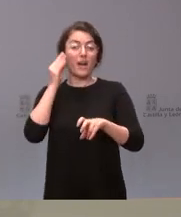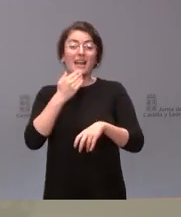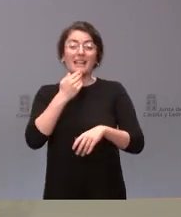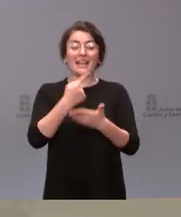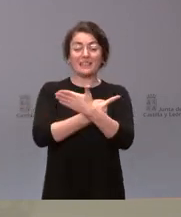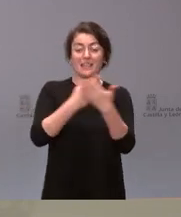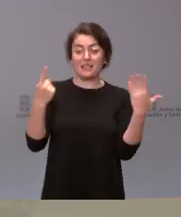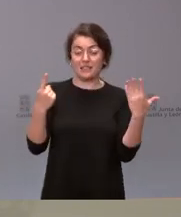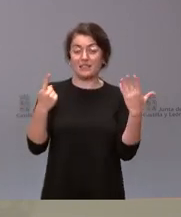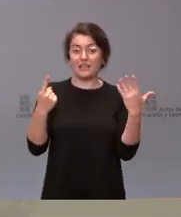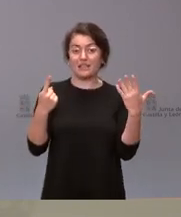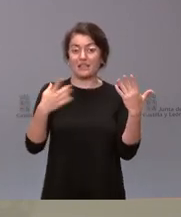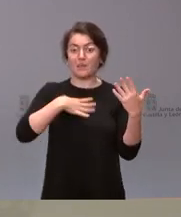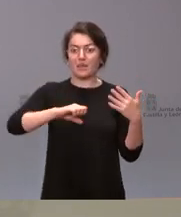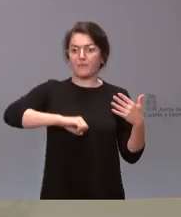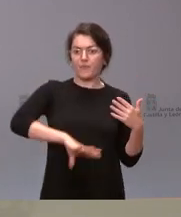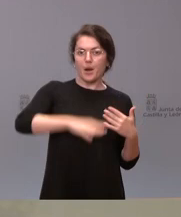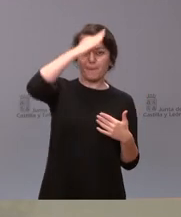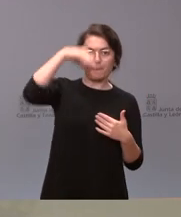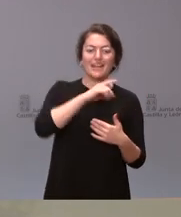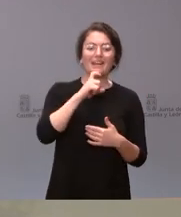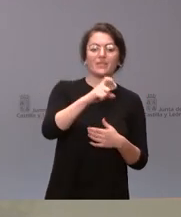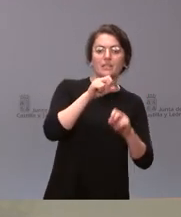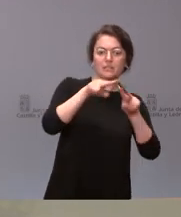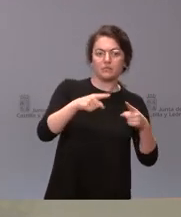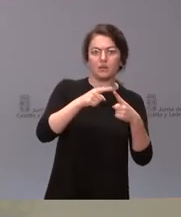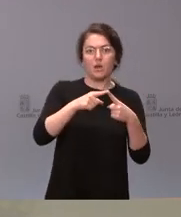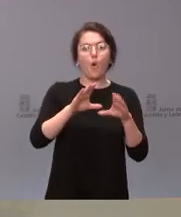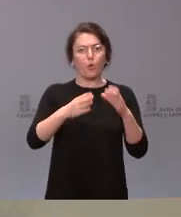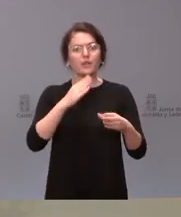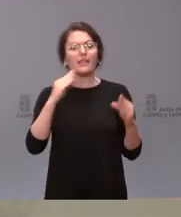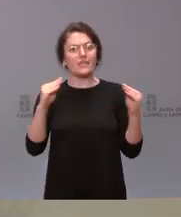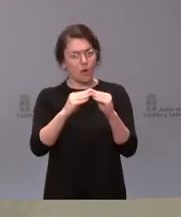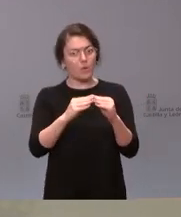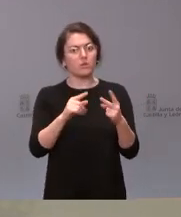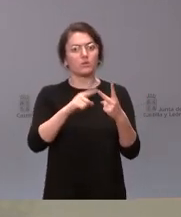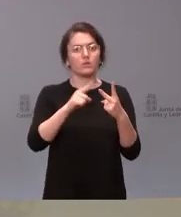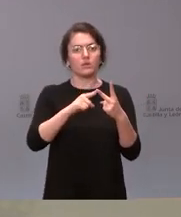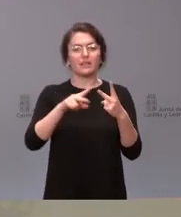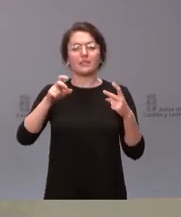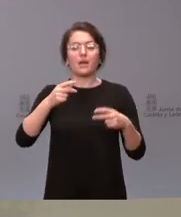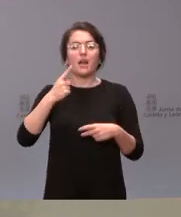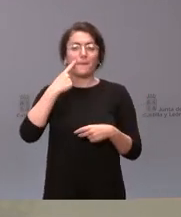el conocimiento de sus padres, sería la primera pregunta, y la segunda, si está de acuerdo con la baja menstrual.